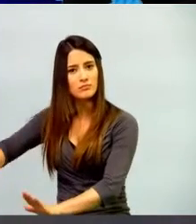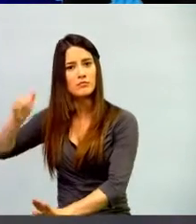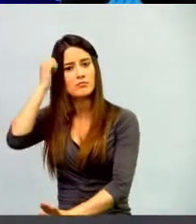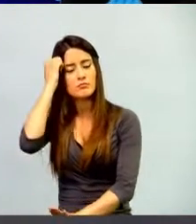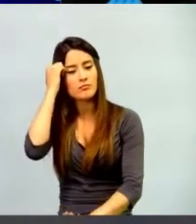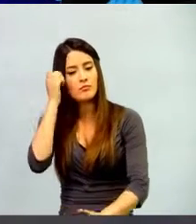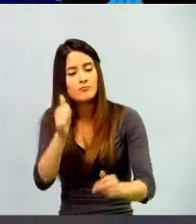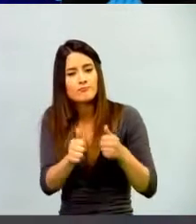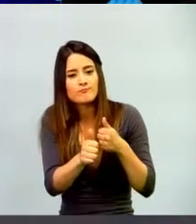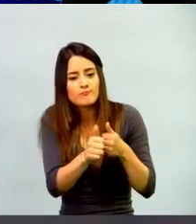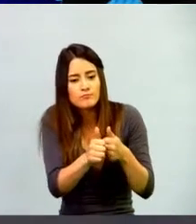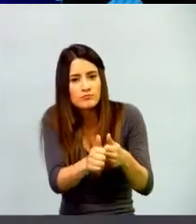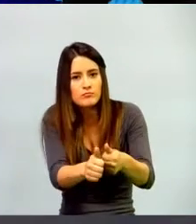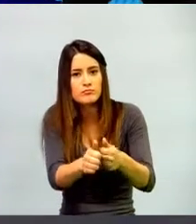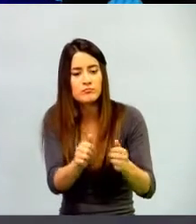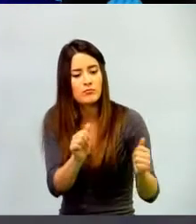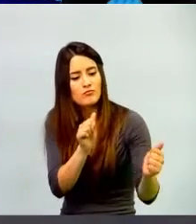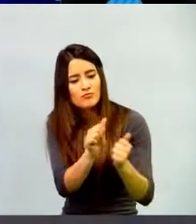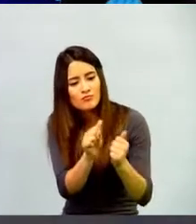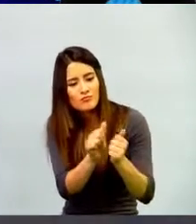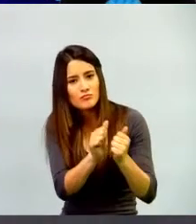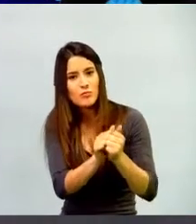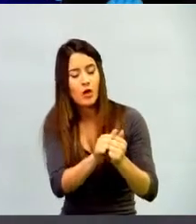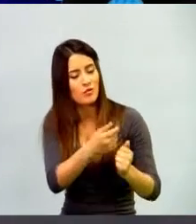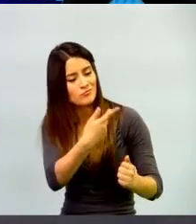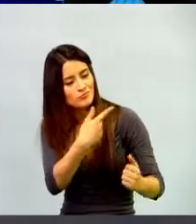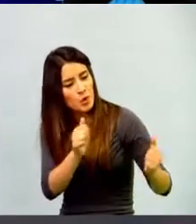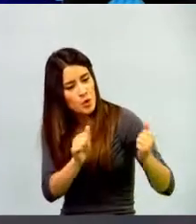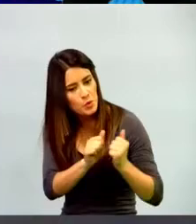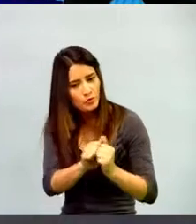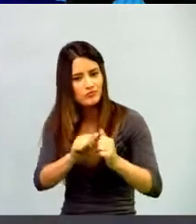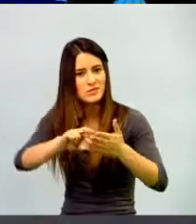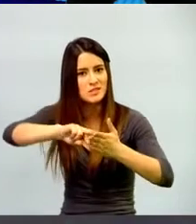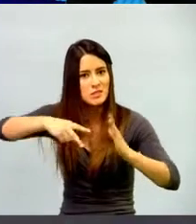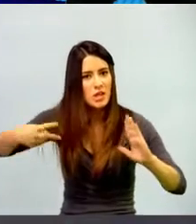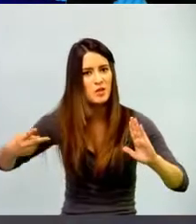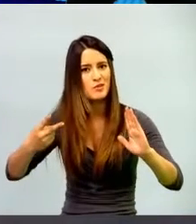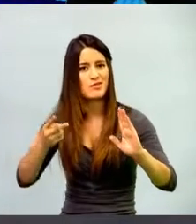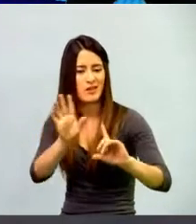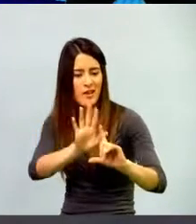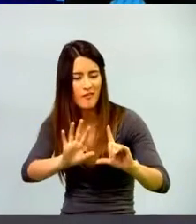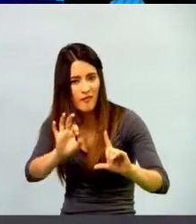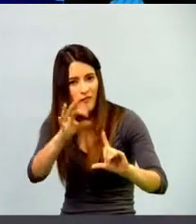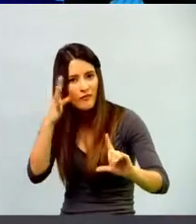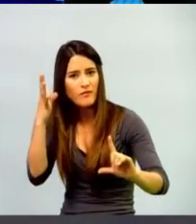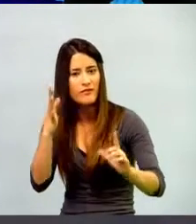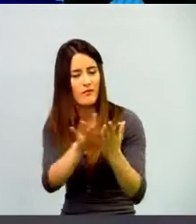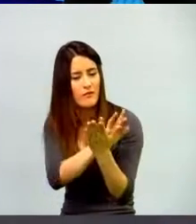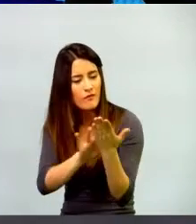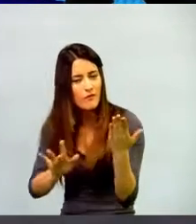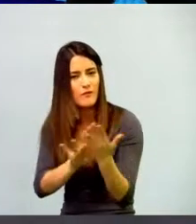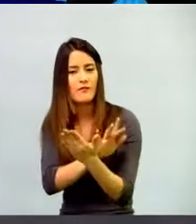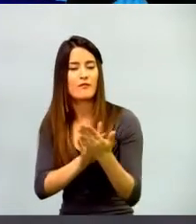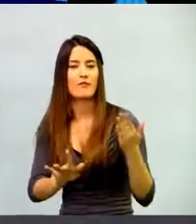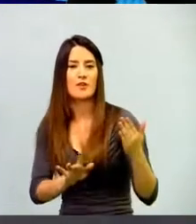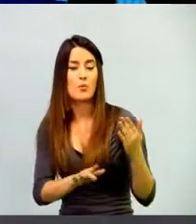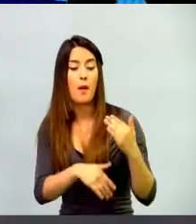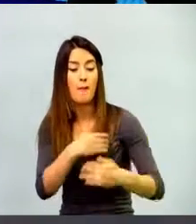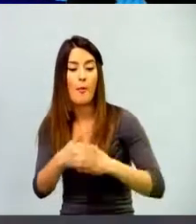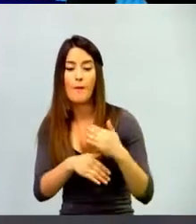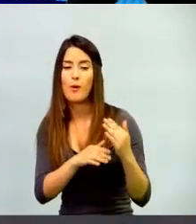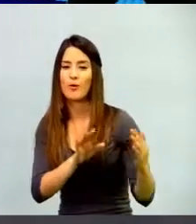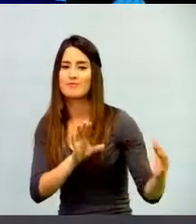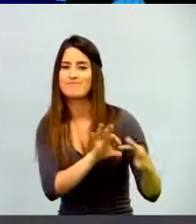en la travesía virtual y que podemos realmente acercarnos muchísimo más a esos jóvenes, a esos